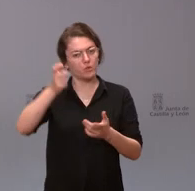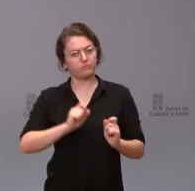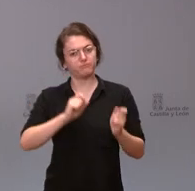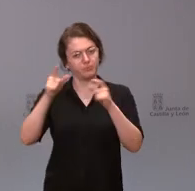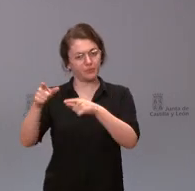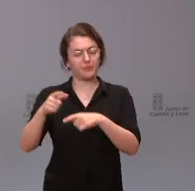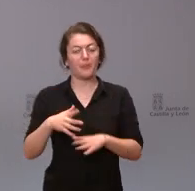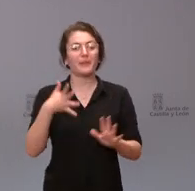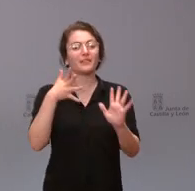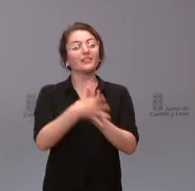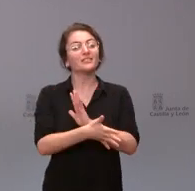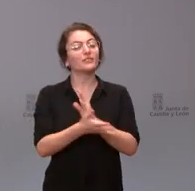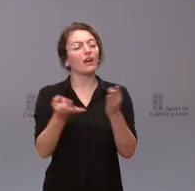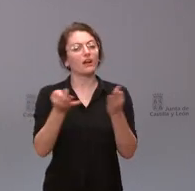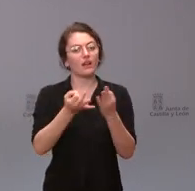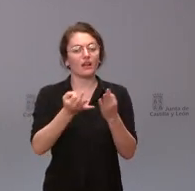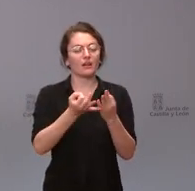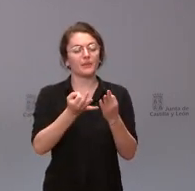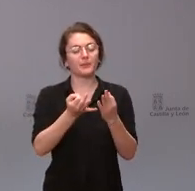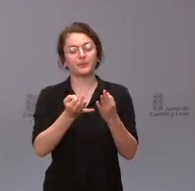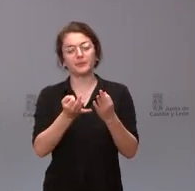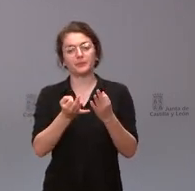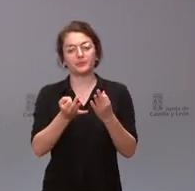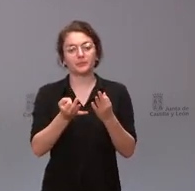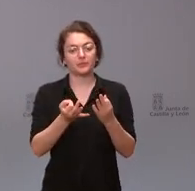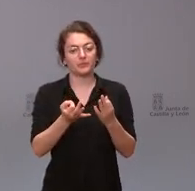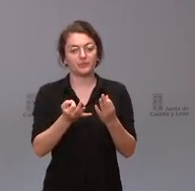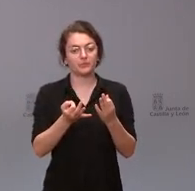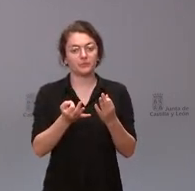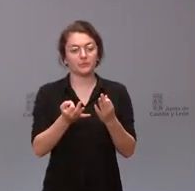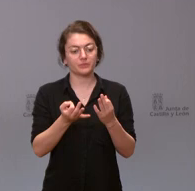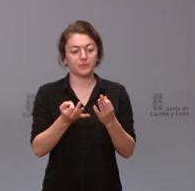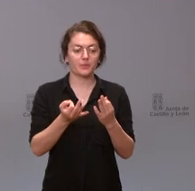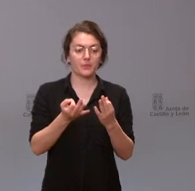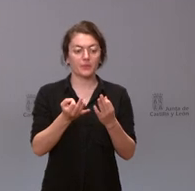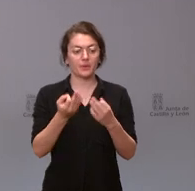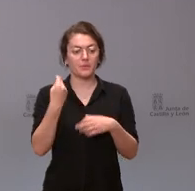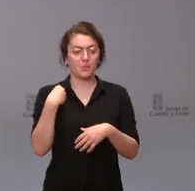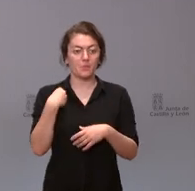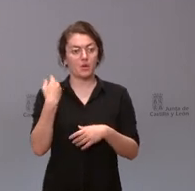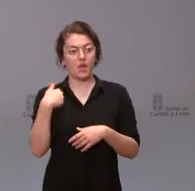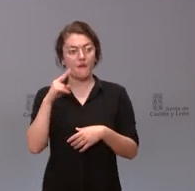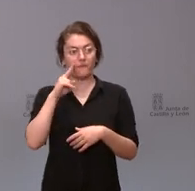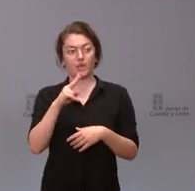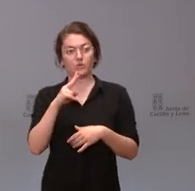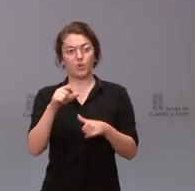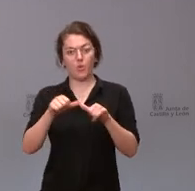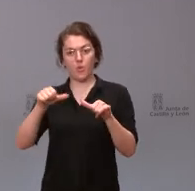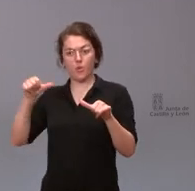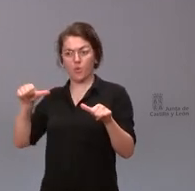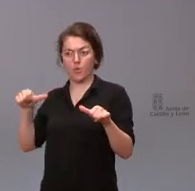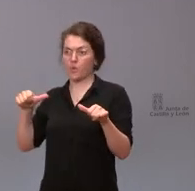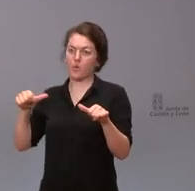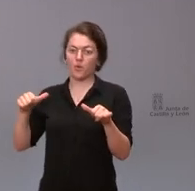alguno poner de manifiesto el hecho de que se ha visto todo este tiempo el error que